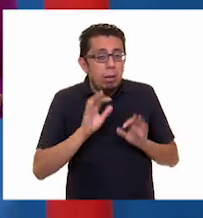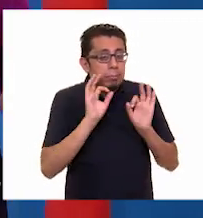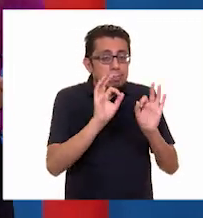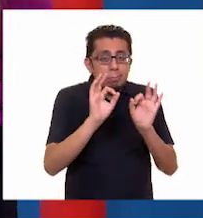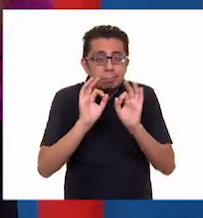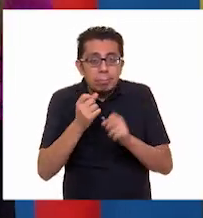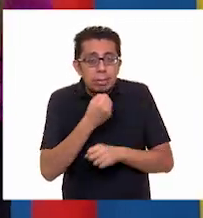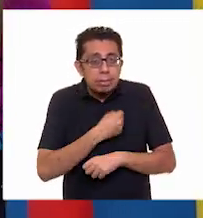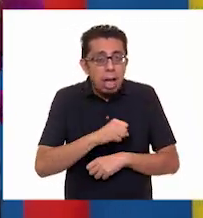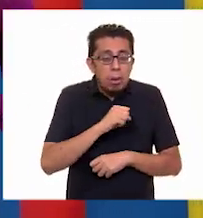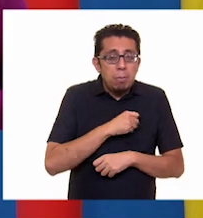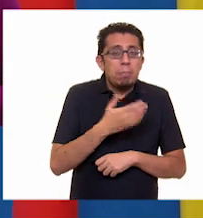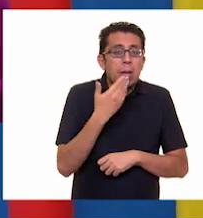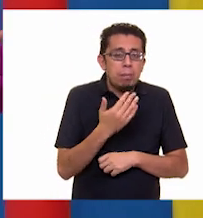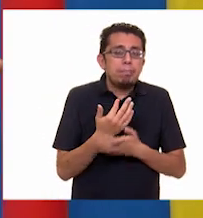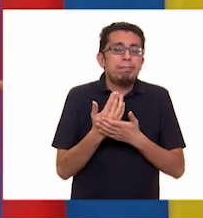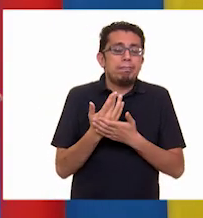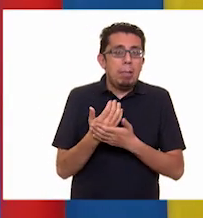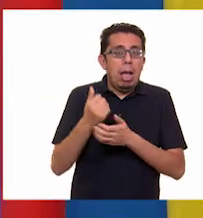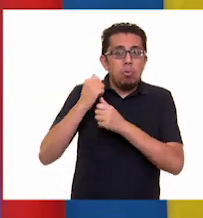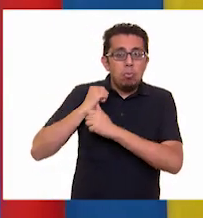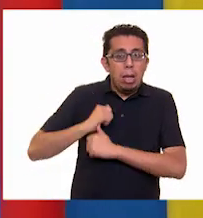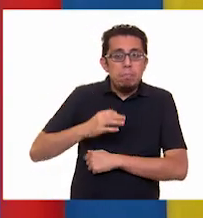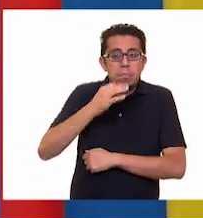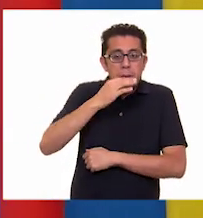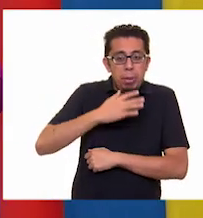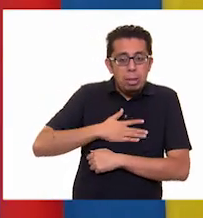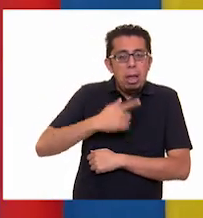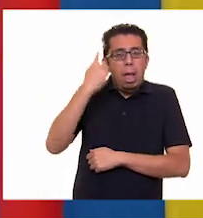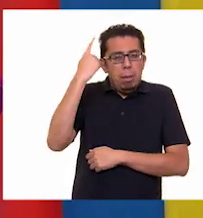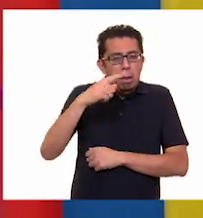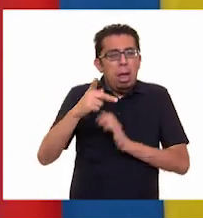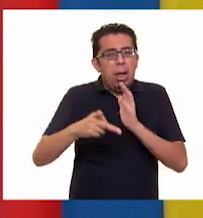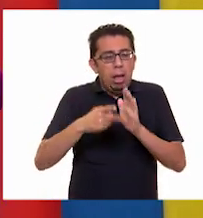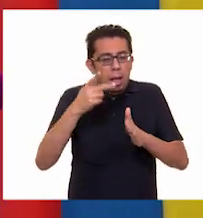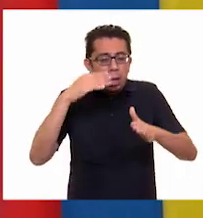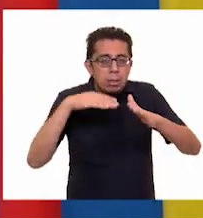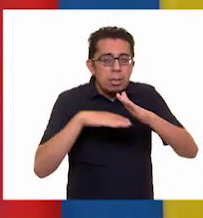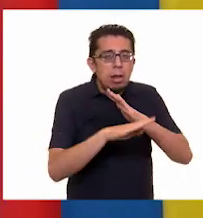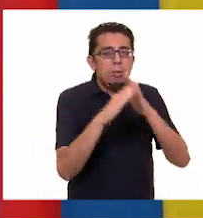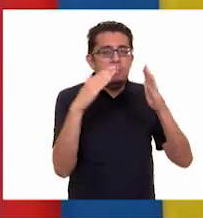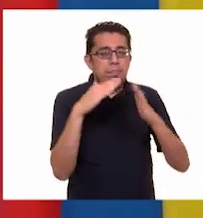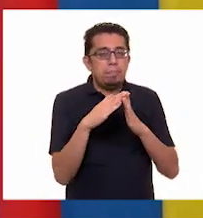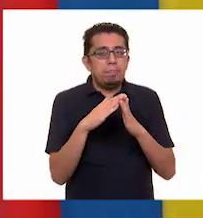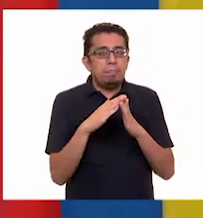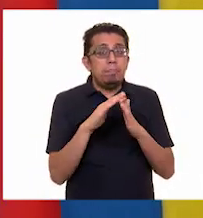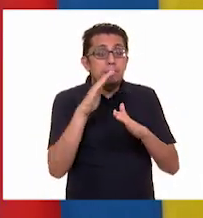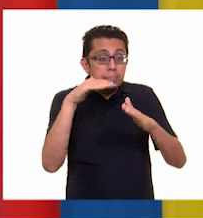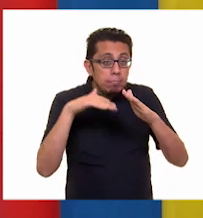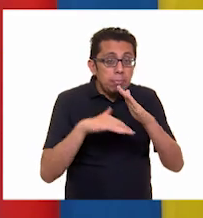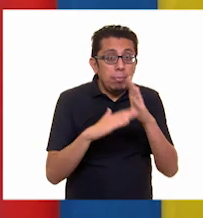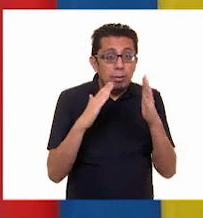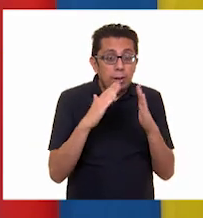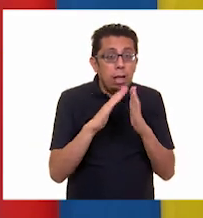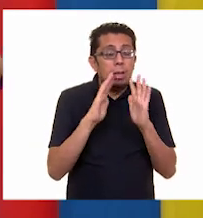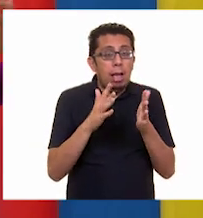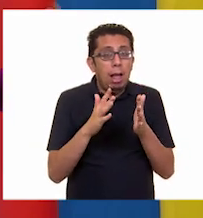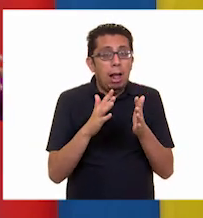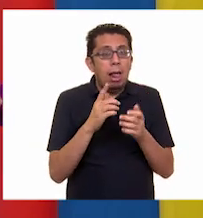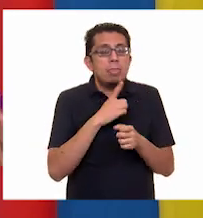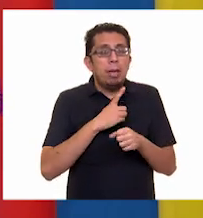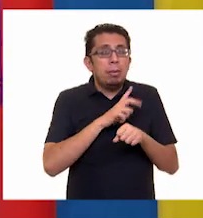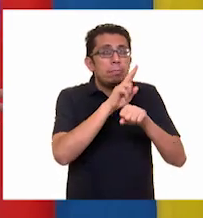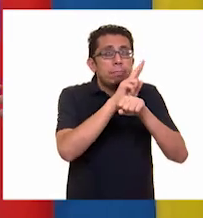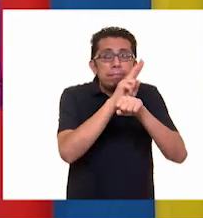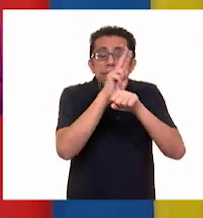indicaciones de las autoridades para poder regresar a nuestras viviendas. Una vez en ellas, se debe verificar que sean